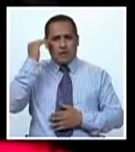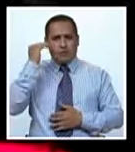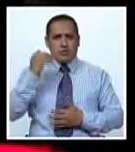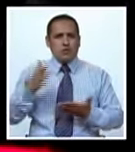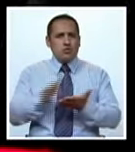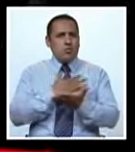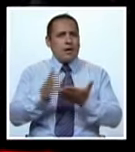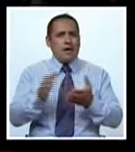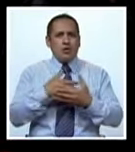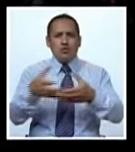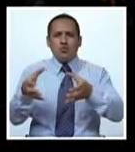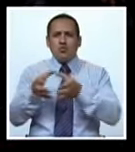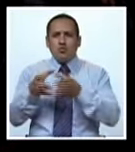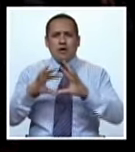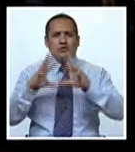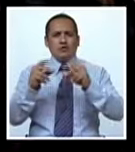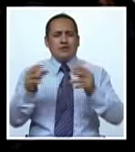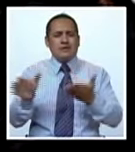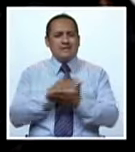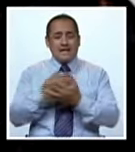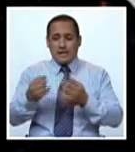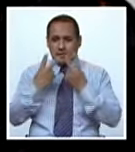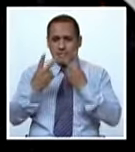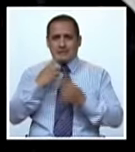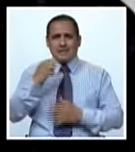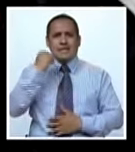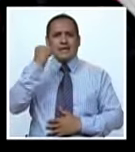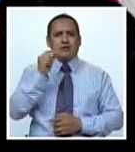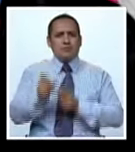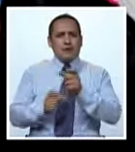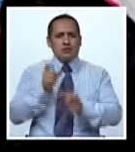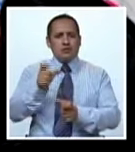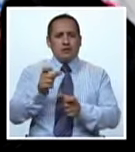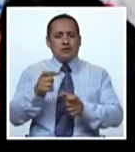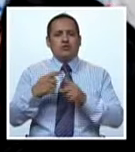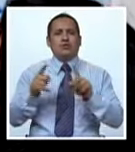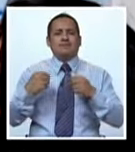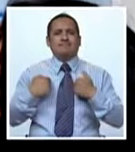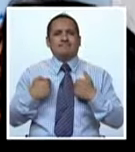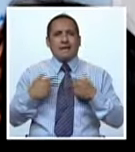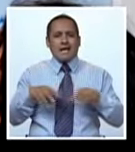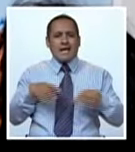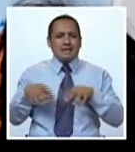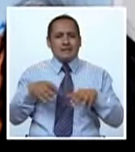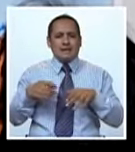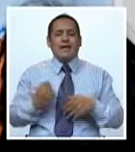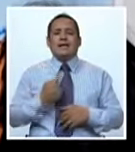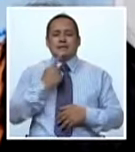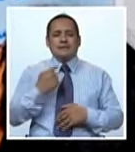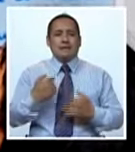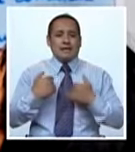no había ninguna organización que viera por los derechos de estas personas. Entonces lo que hicimos fue